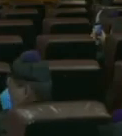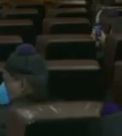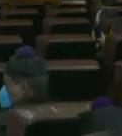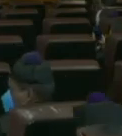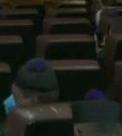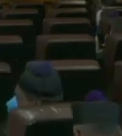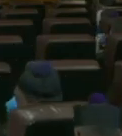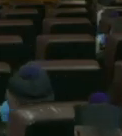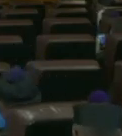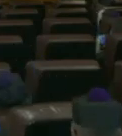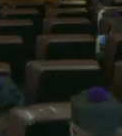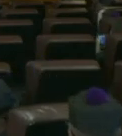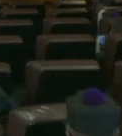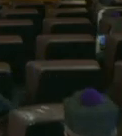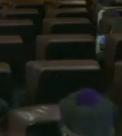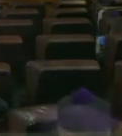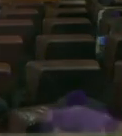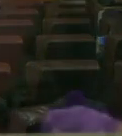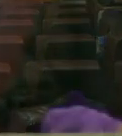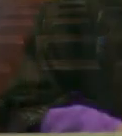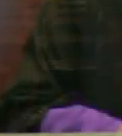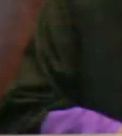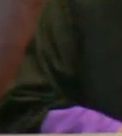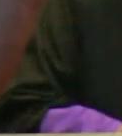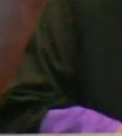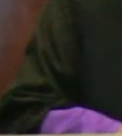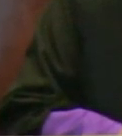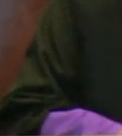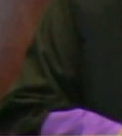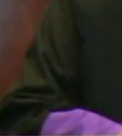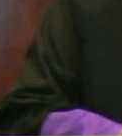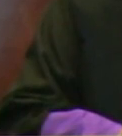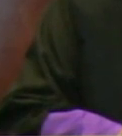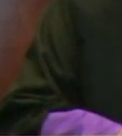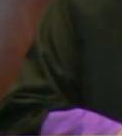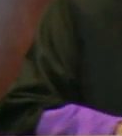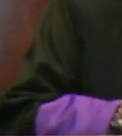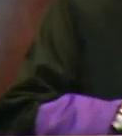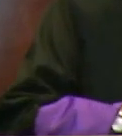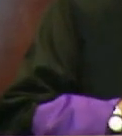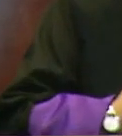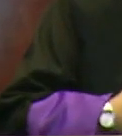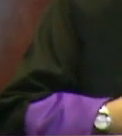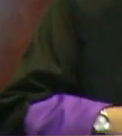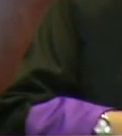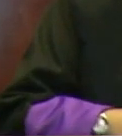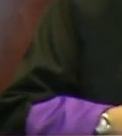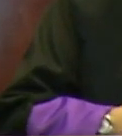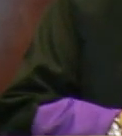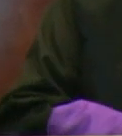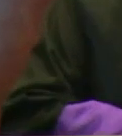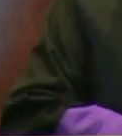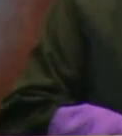damos inicio a la presente audiencia solemne con motivo del Día del Poder Judicial.